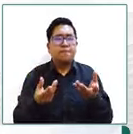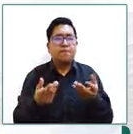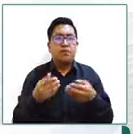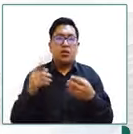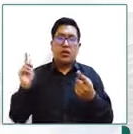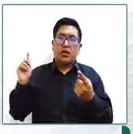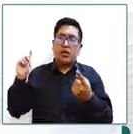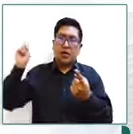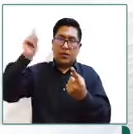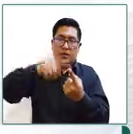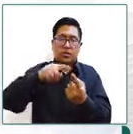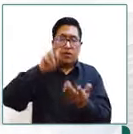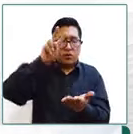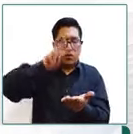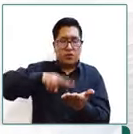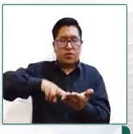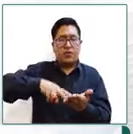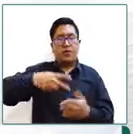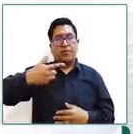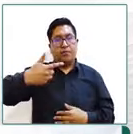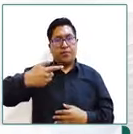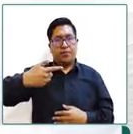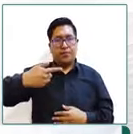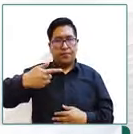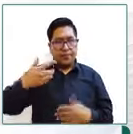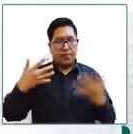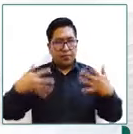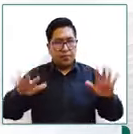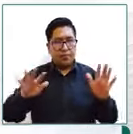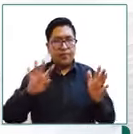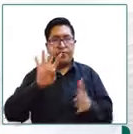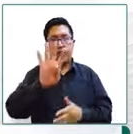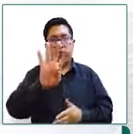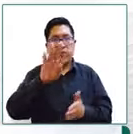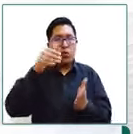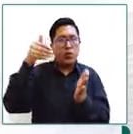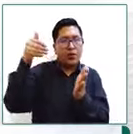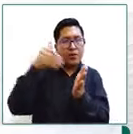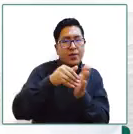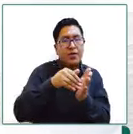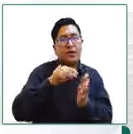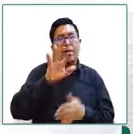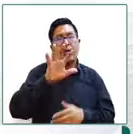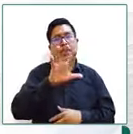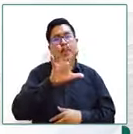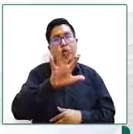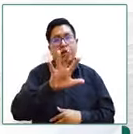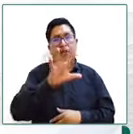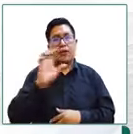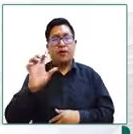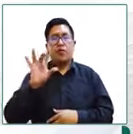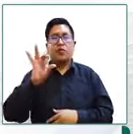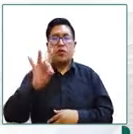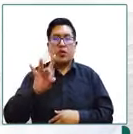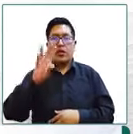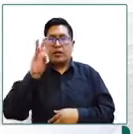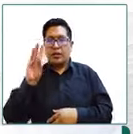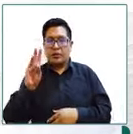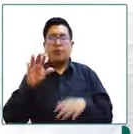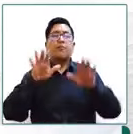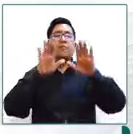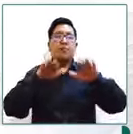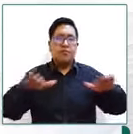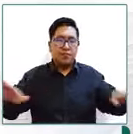hasta en la gestión 2021 4.586 niños y niñas y